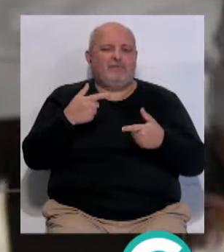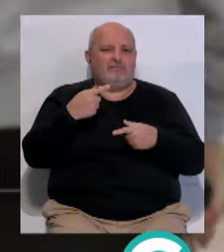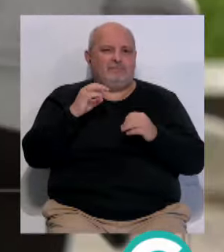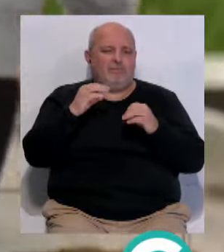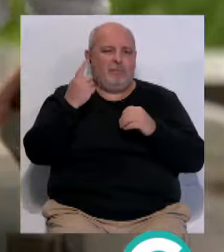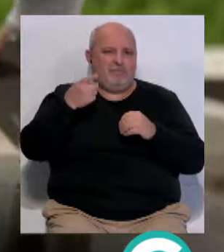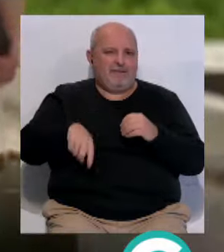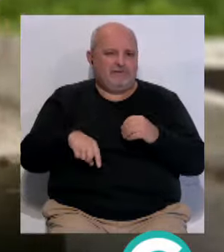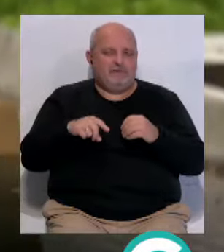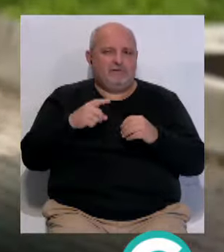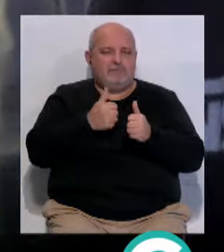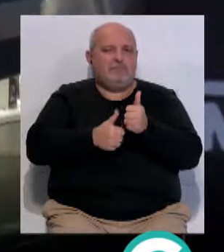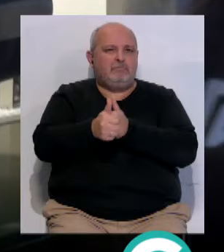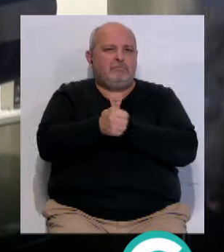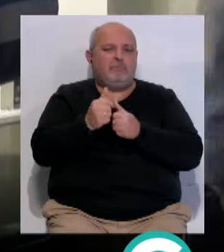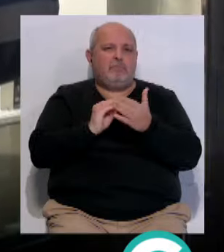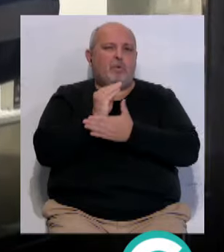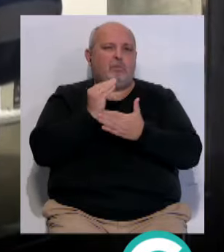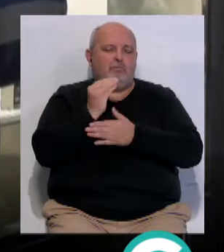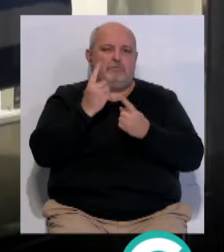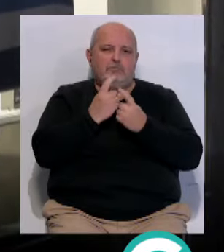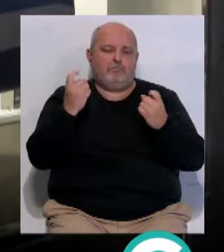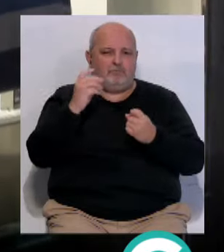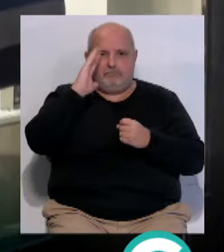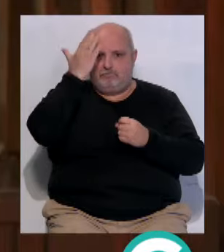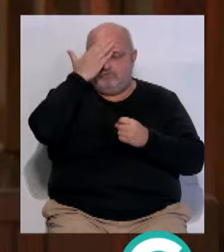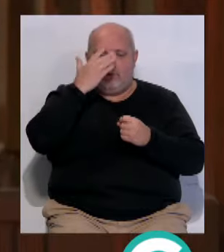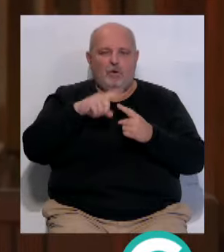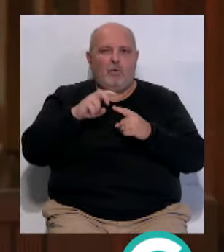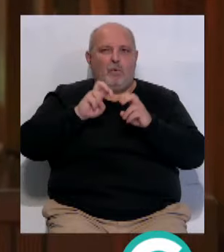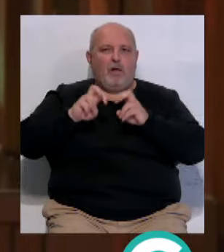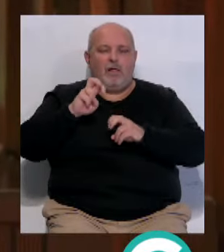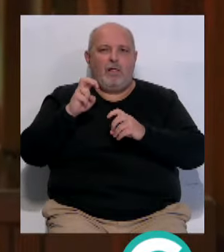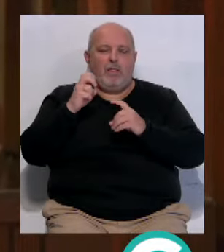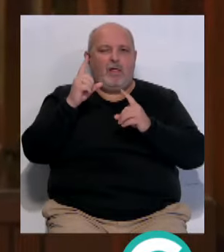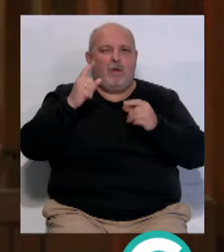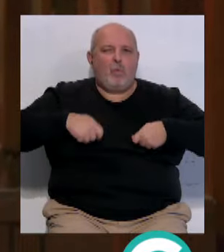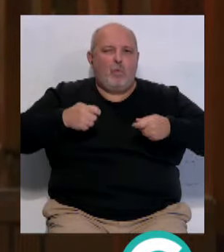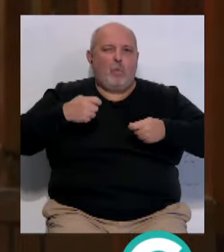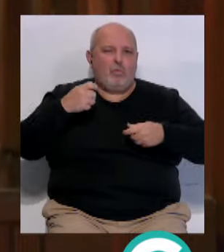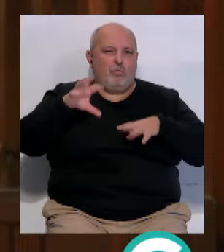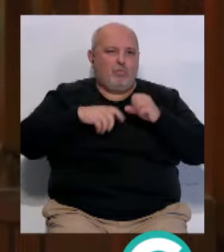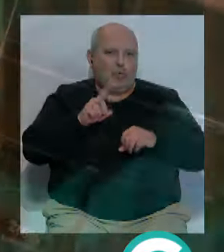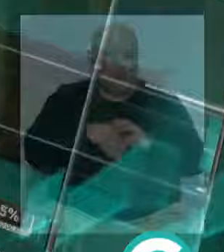tienen en un mes... ...dar prioridad a los productos... ...de mayor necesidad... ...y no dejarse llevar por el consumismo.